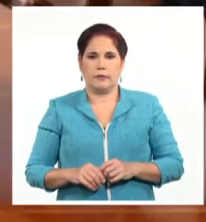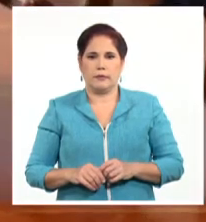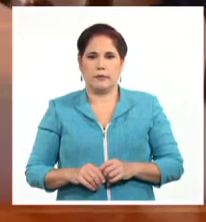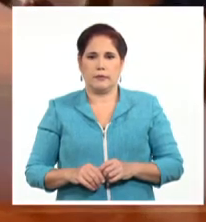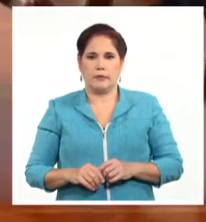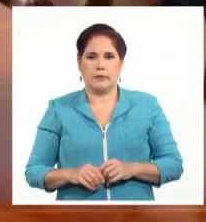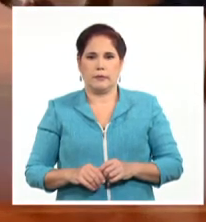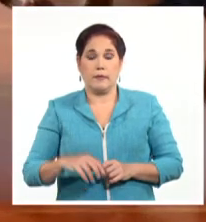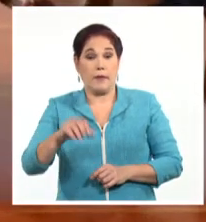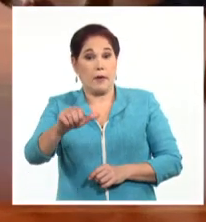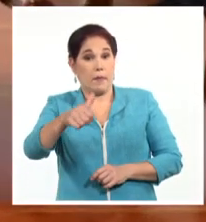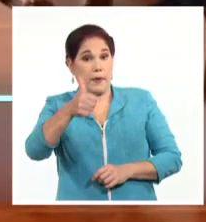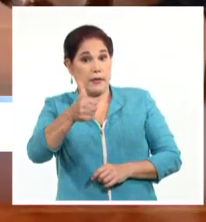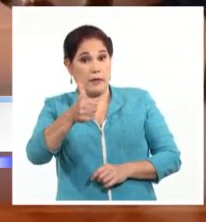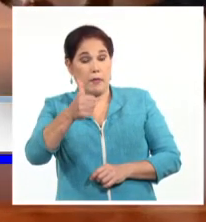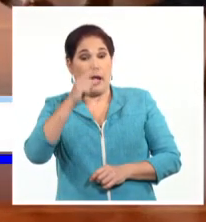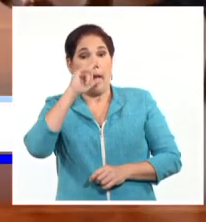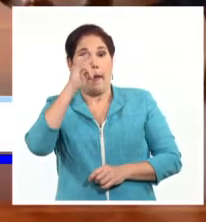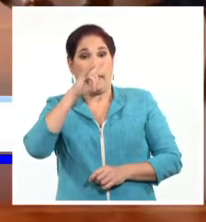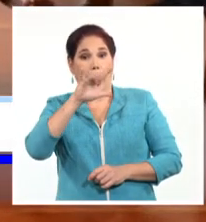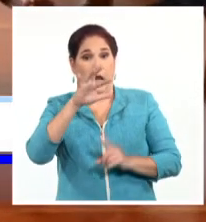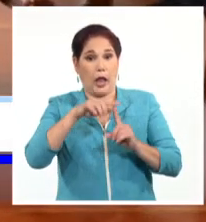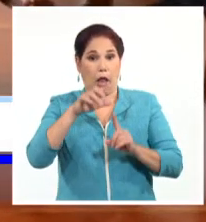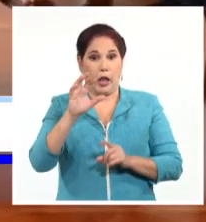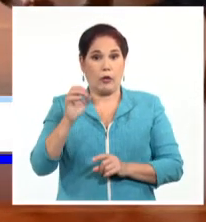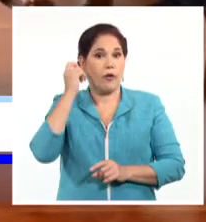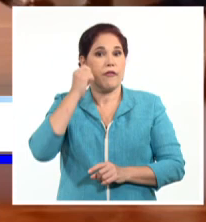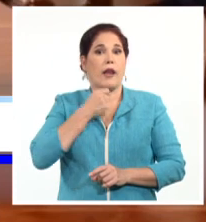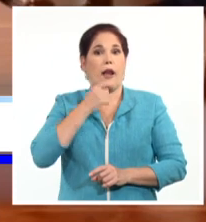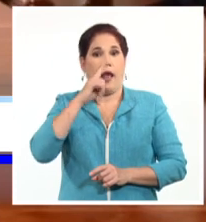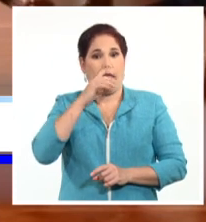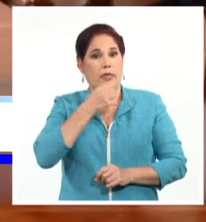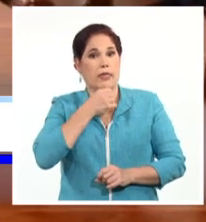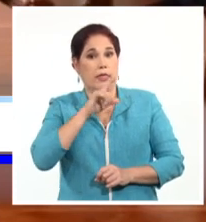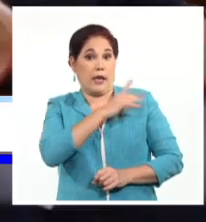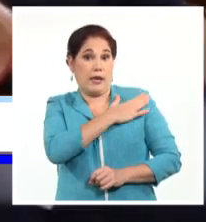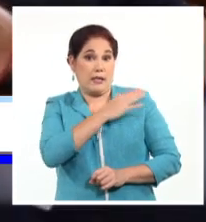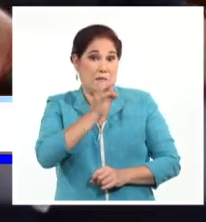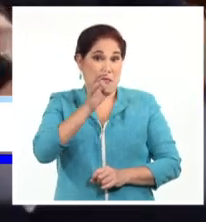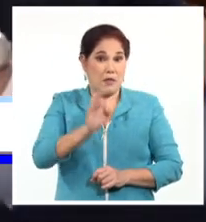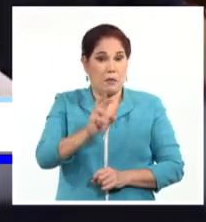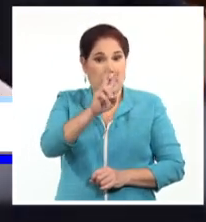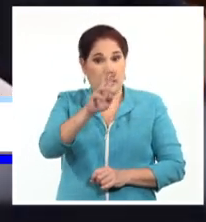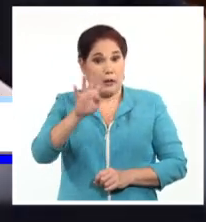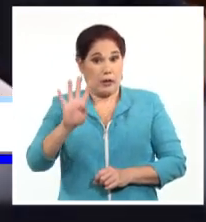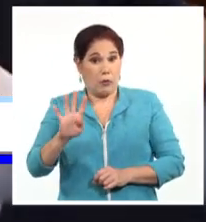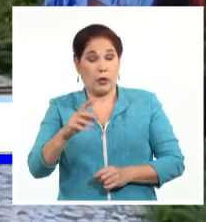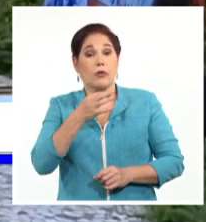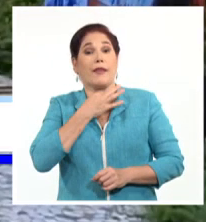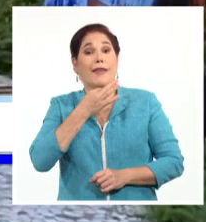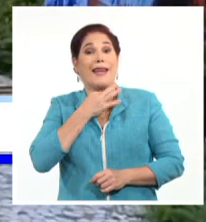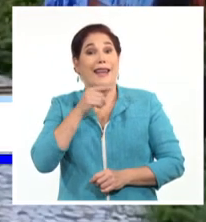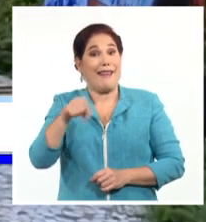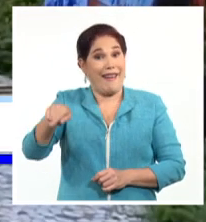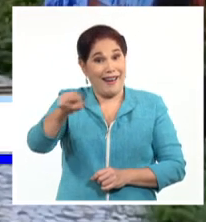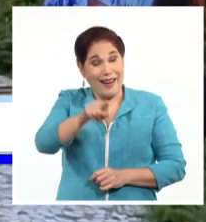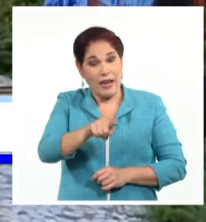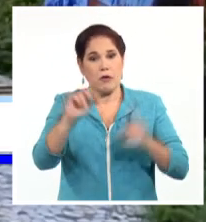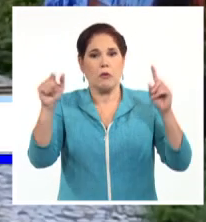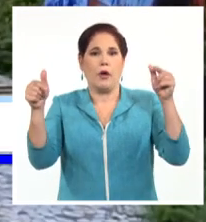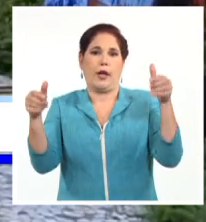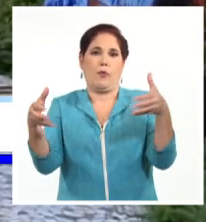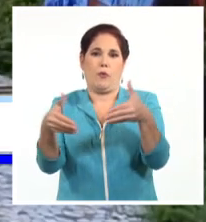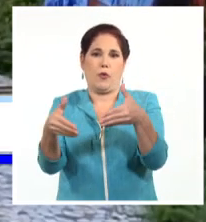El presidente Alberto Fernández será el anfitrión el próximo martes 24 de enero de la séptima cumbre de jefas y jefes de Estado y de